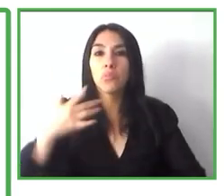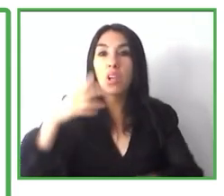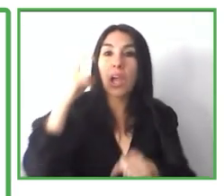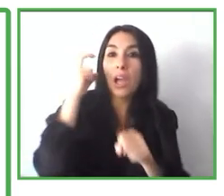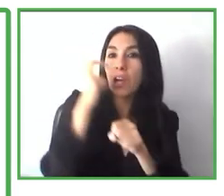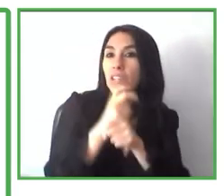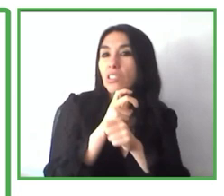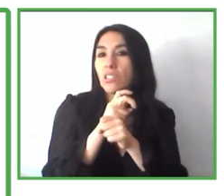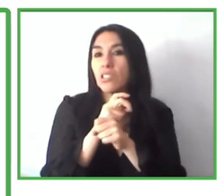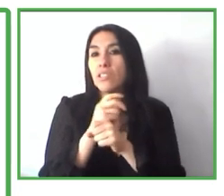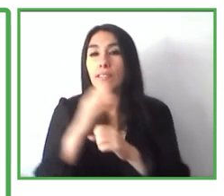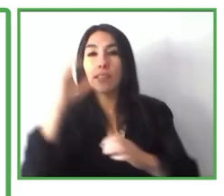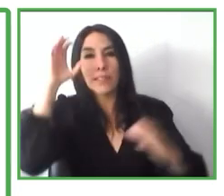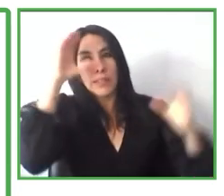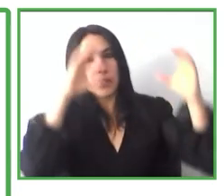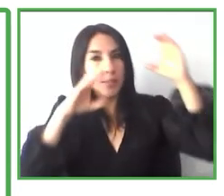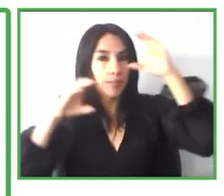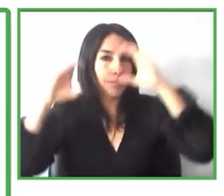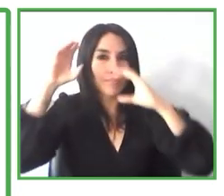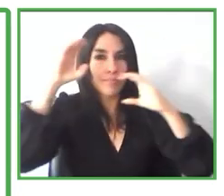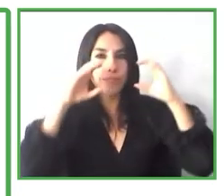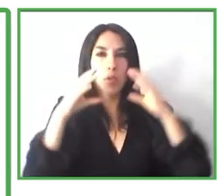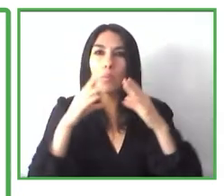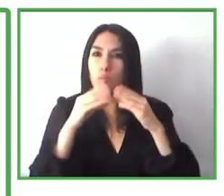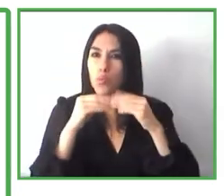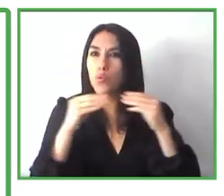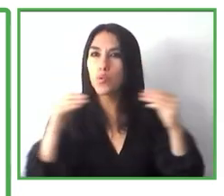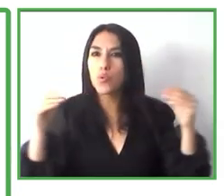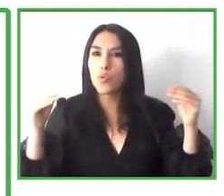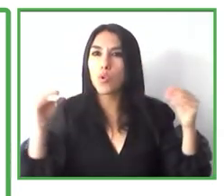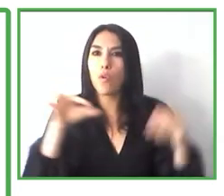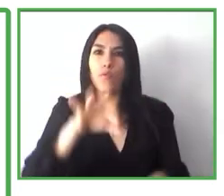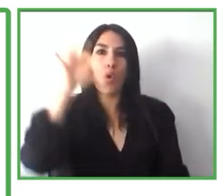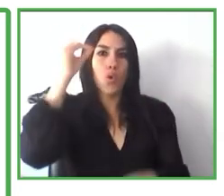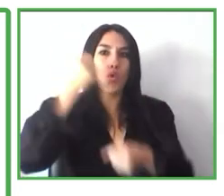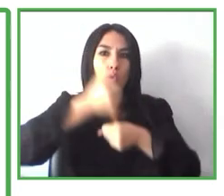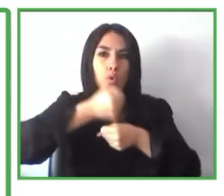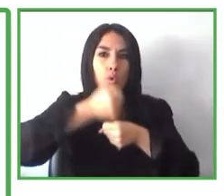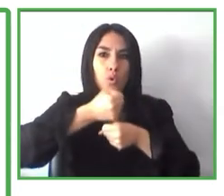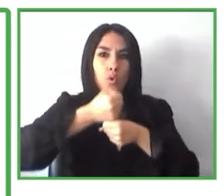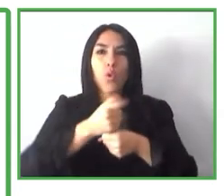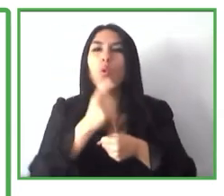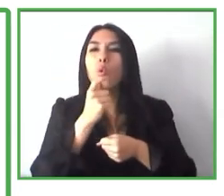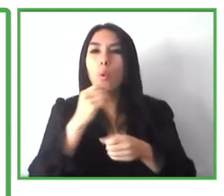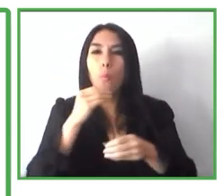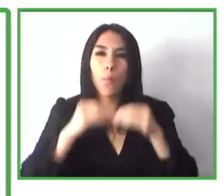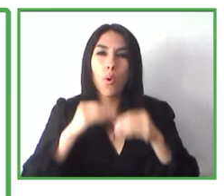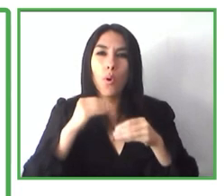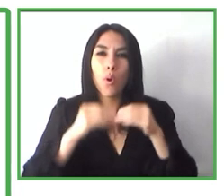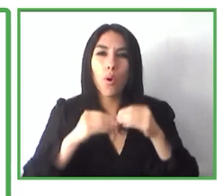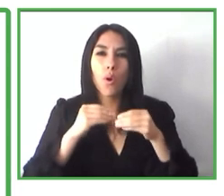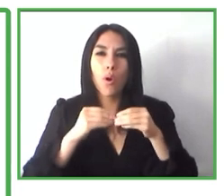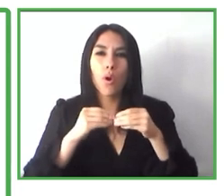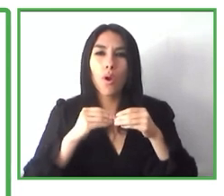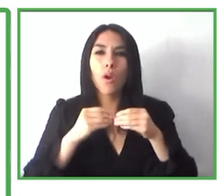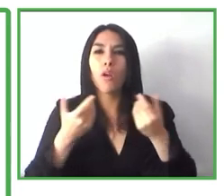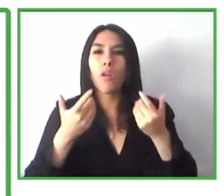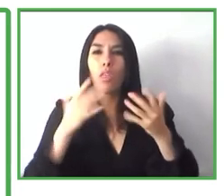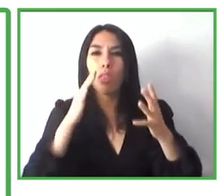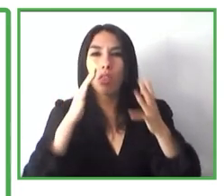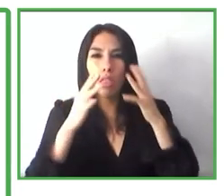diferentes problemas tales como alcoholismo o problemas mentales. Ahora somos dos instructores laborales